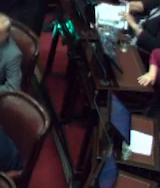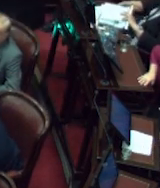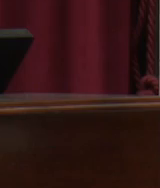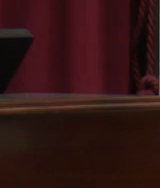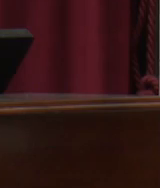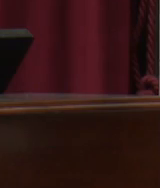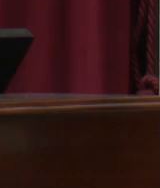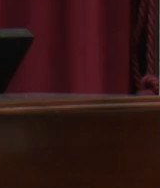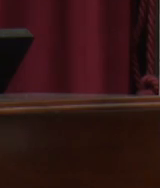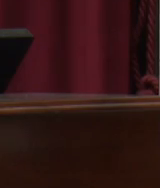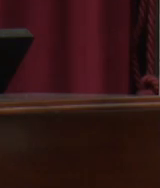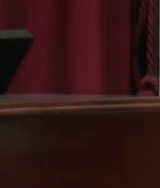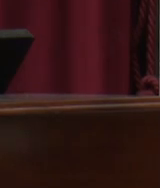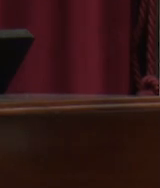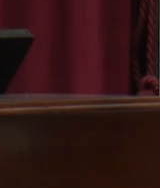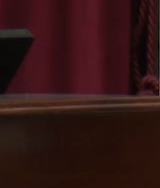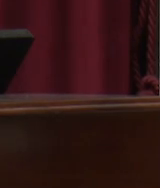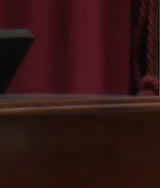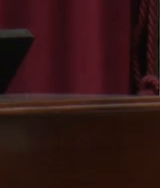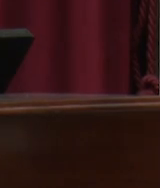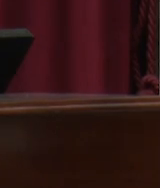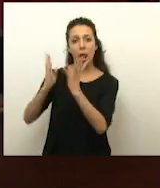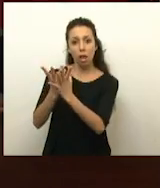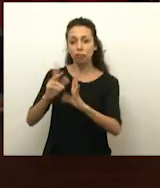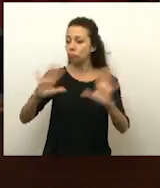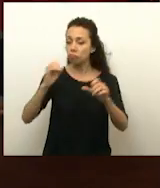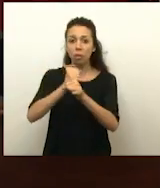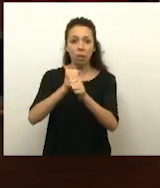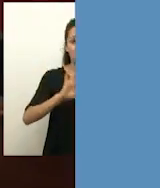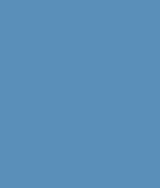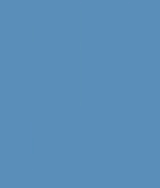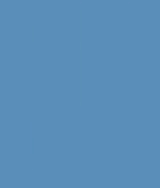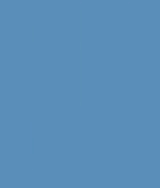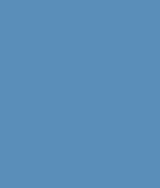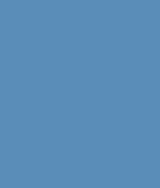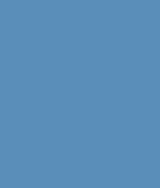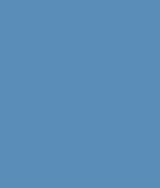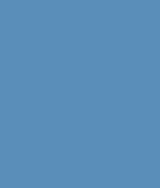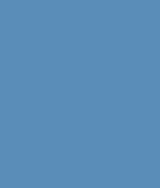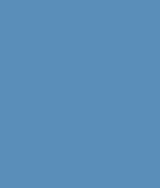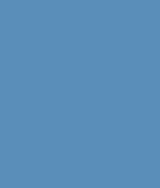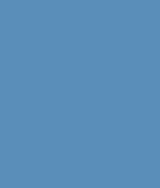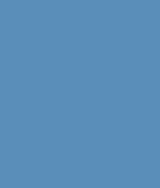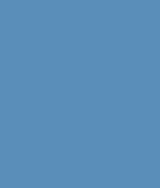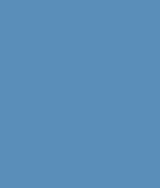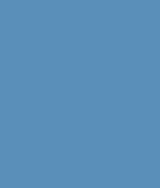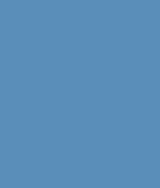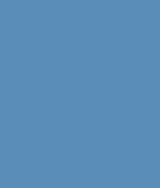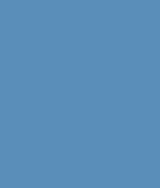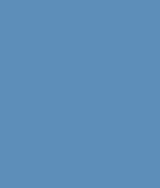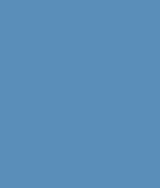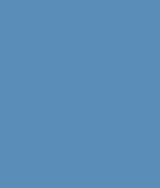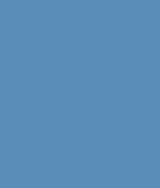Se comunica a la Honorable Cámara de Diputados de la Nación. No habiendo más asuntos que tratar, queda levantar la sesión especial. Gracias. Gracias. Gracias. Gracias. Gracias.